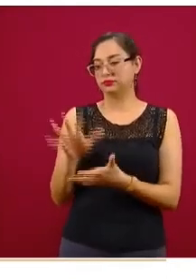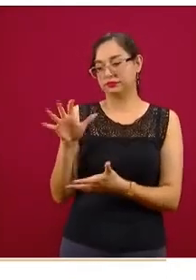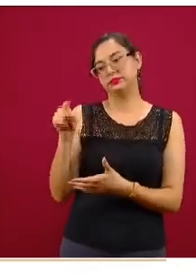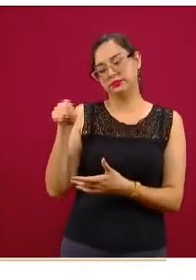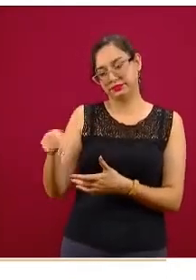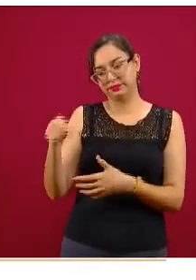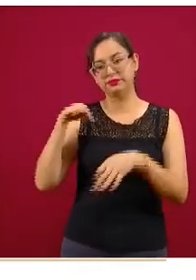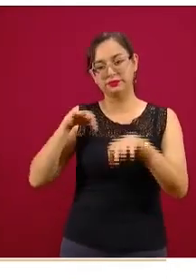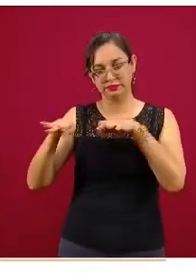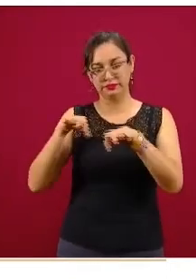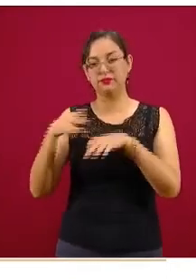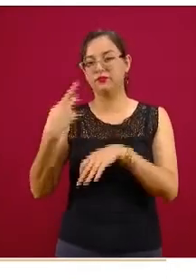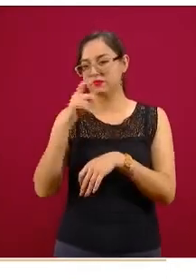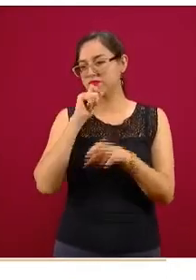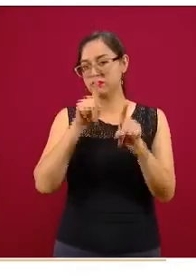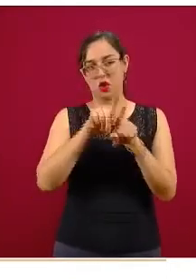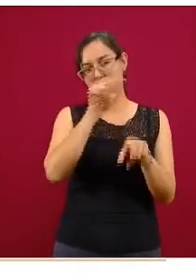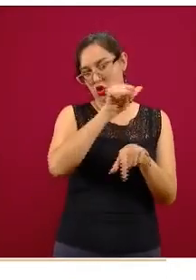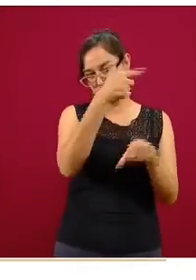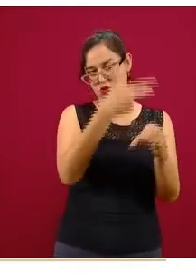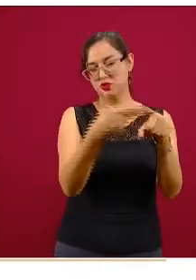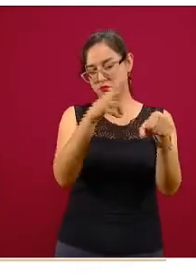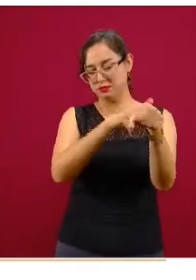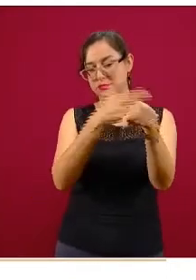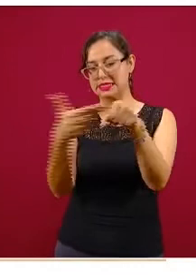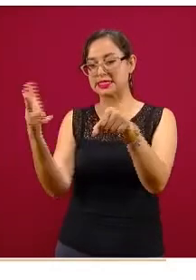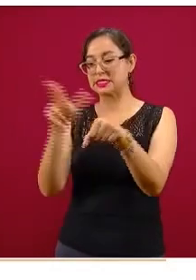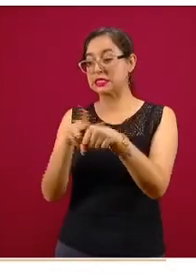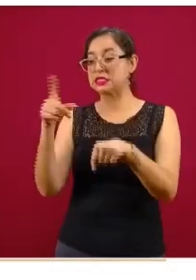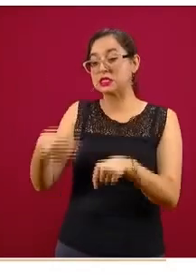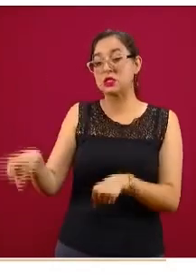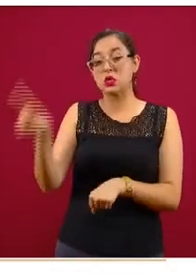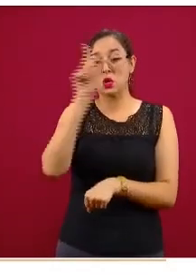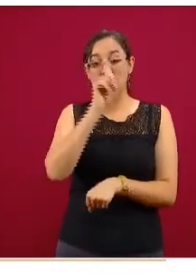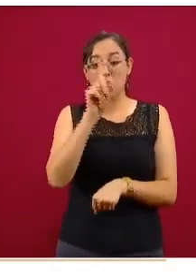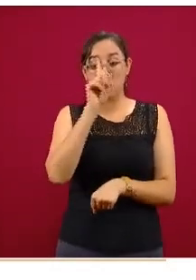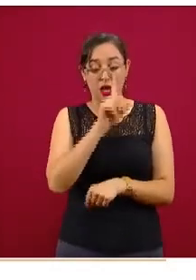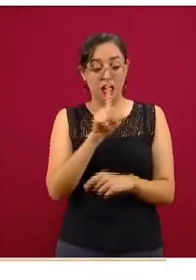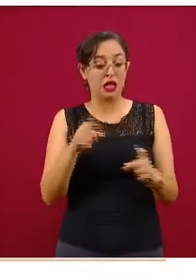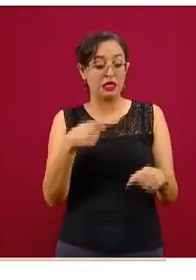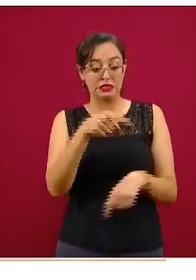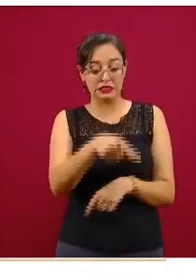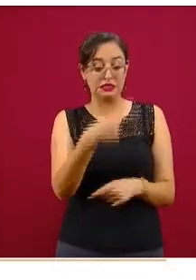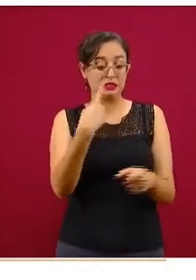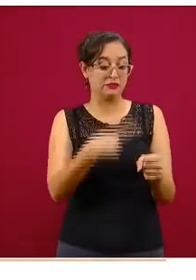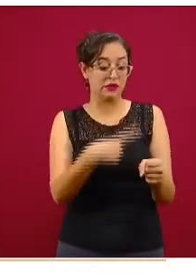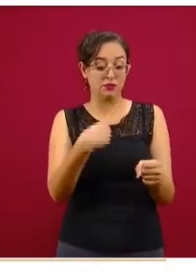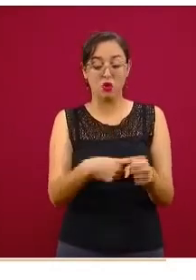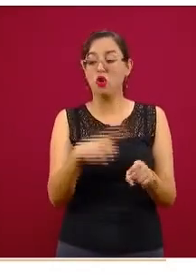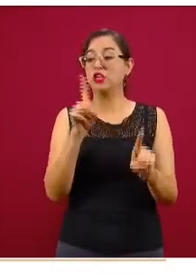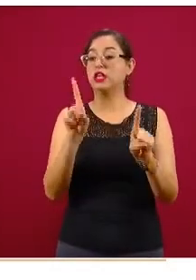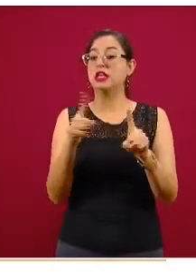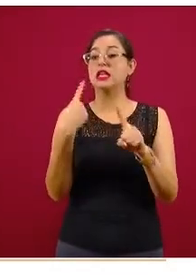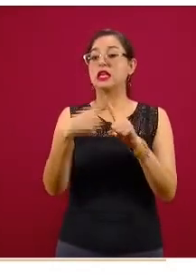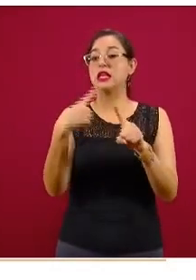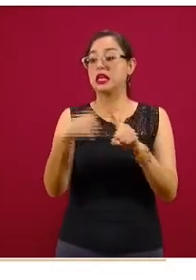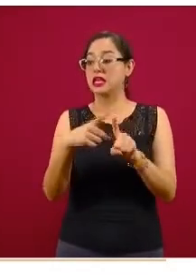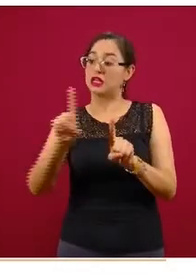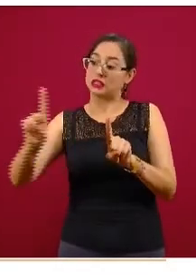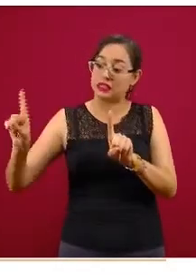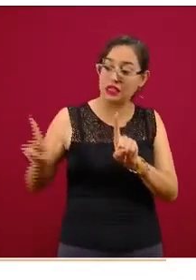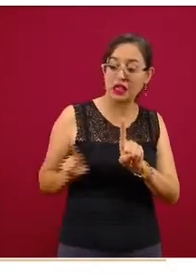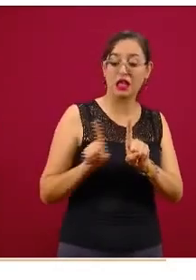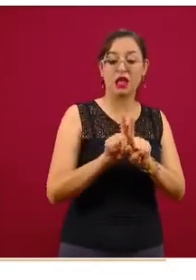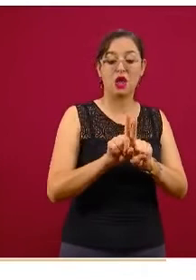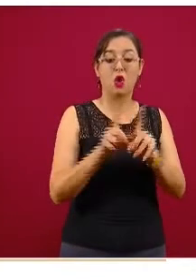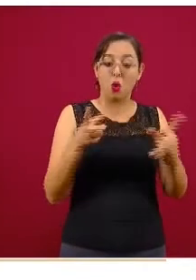cual ellos hacen unas recomendaciones para la integración del cuidador primario como coauxiliar del equipo de salud